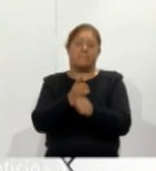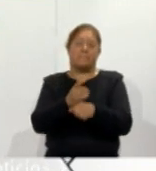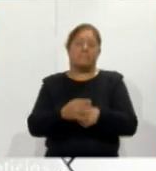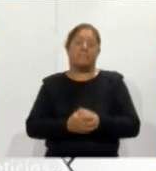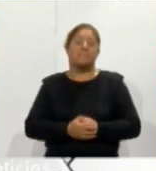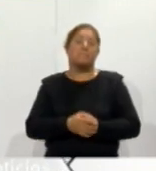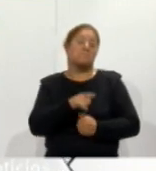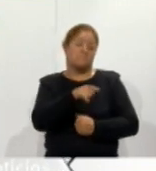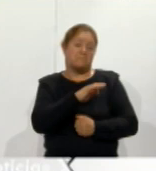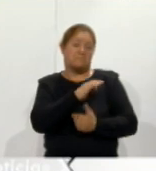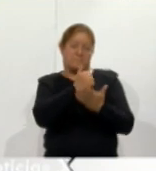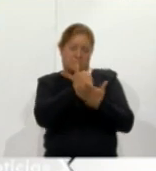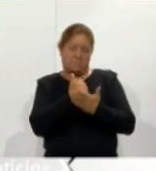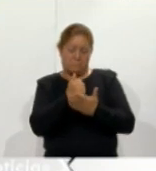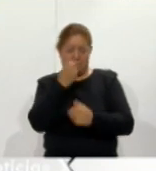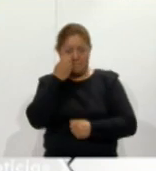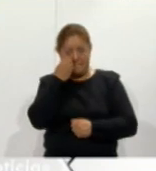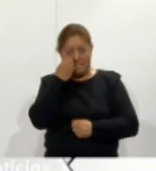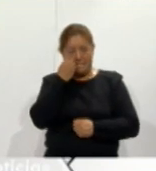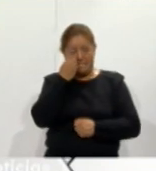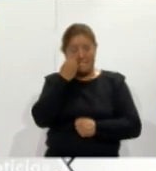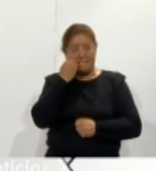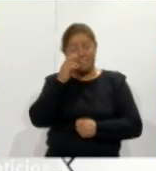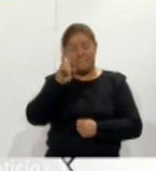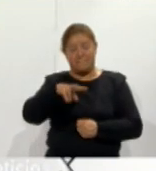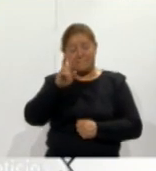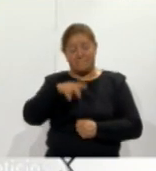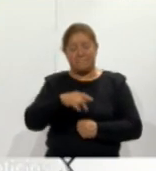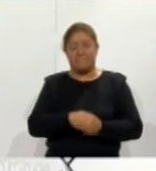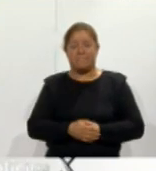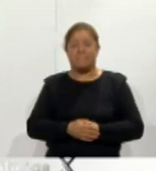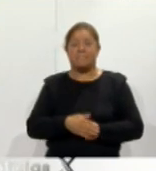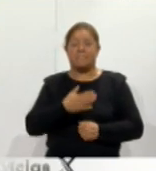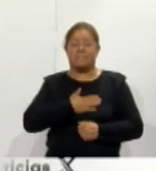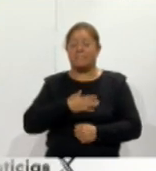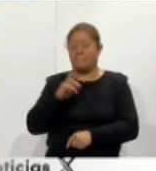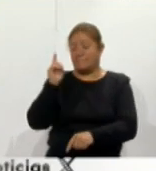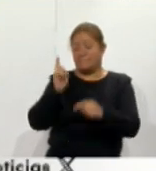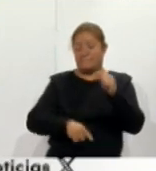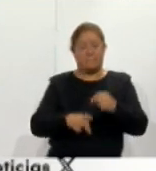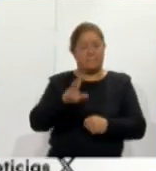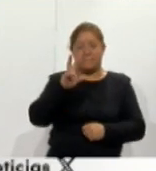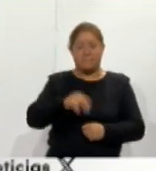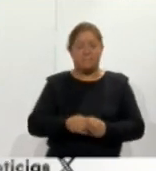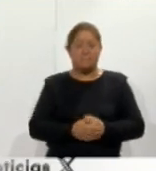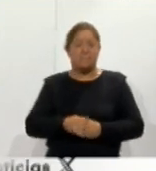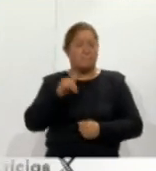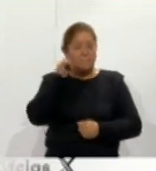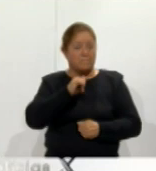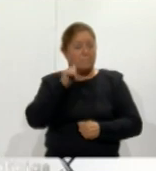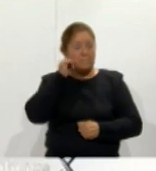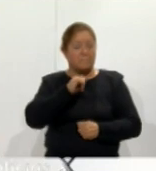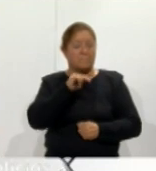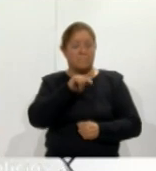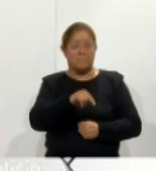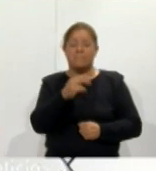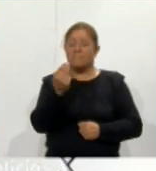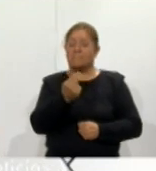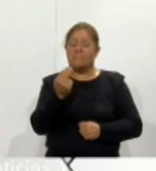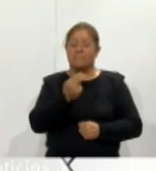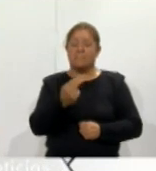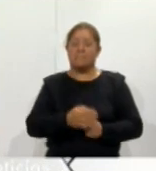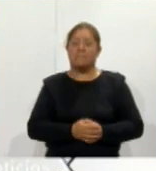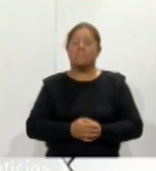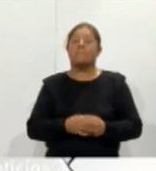porque realmente no nos desplaza no nos desplaza siempre va a necesitarse